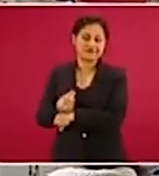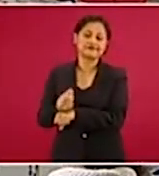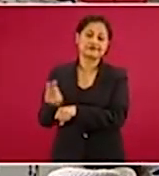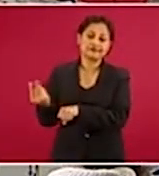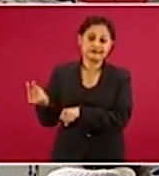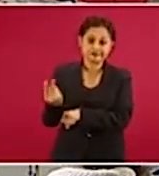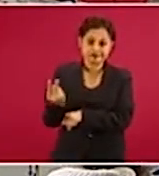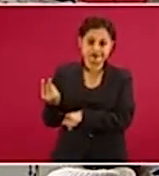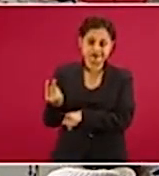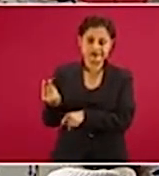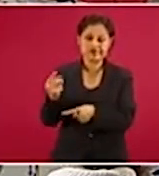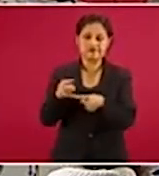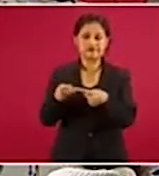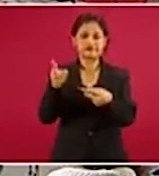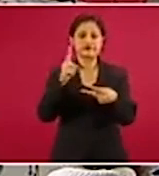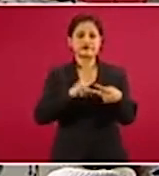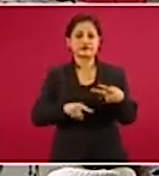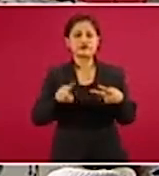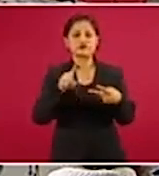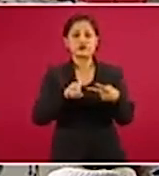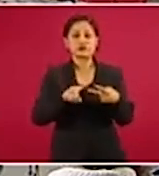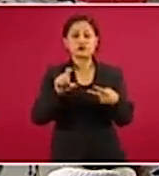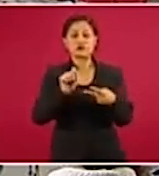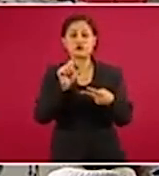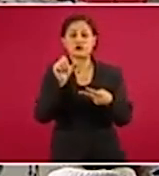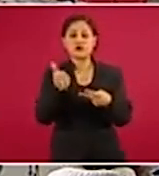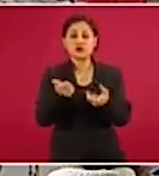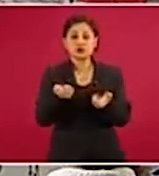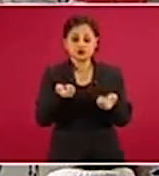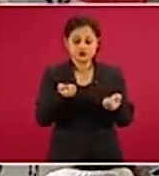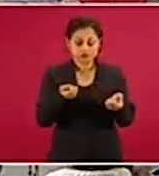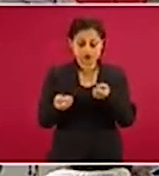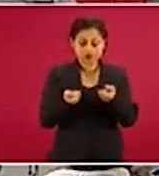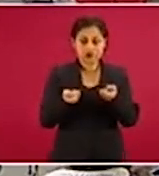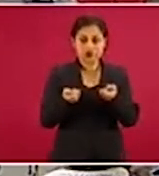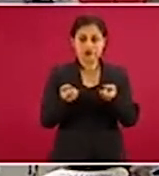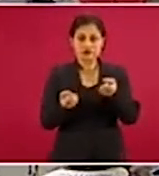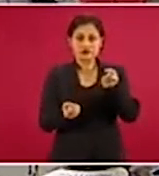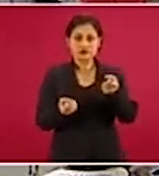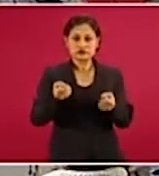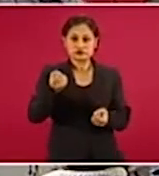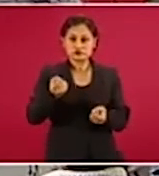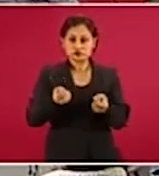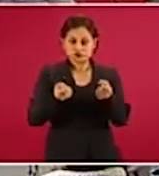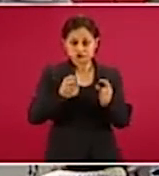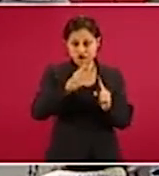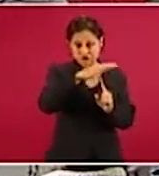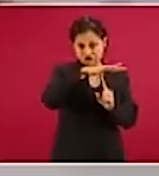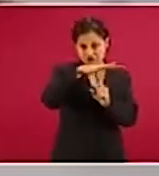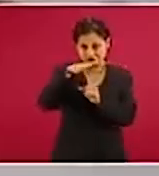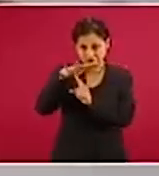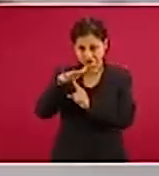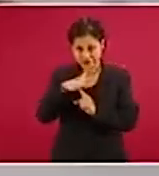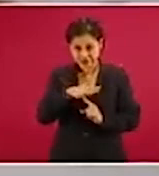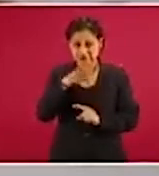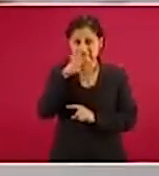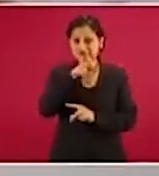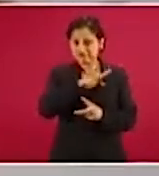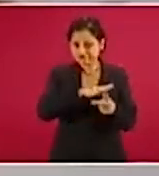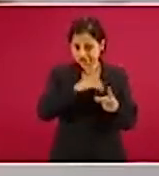Una adecuada cultura de seguridad operacional del taxi aéreo. Una decisión